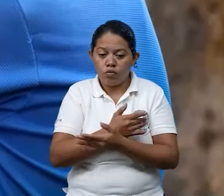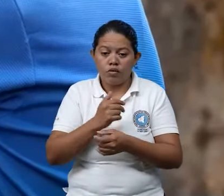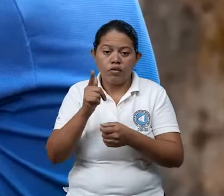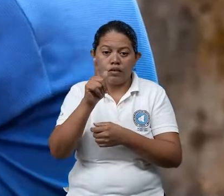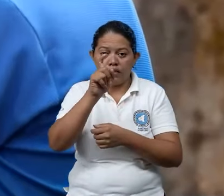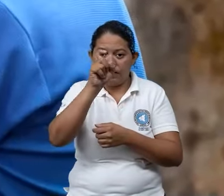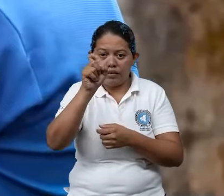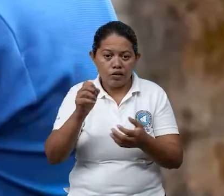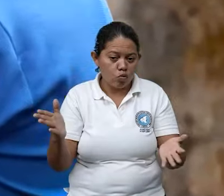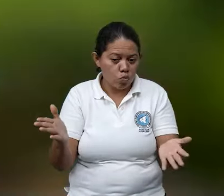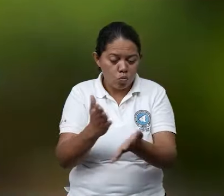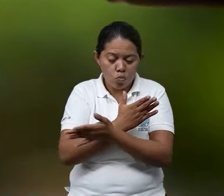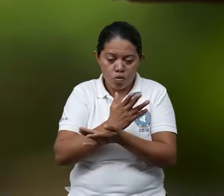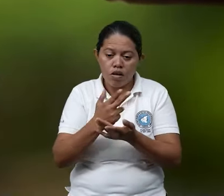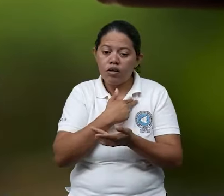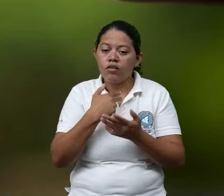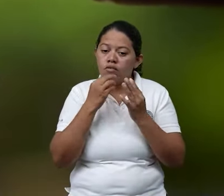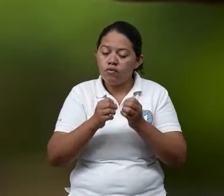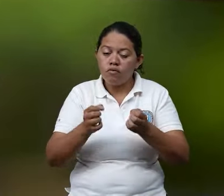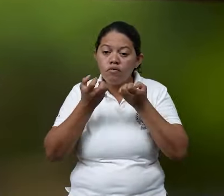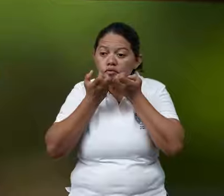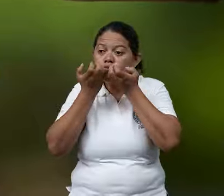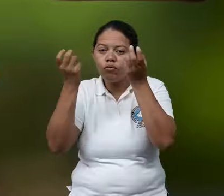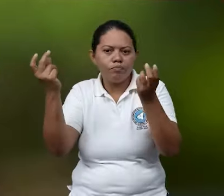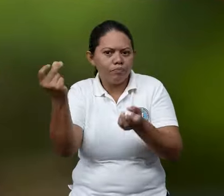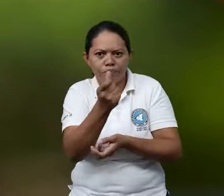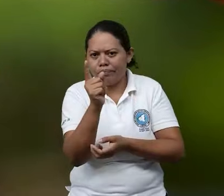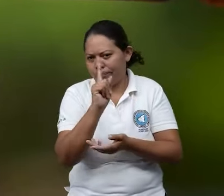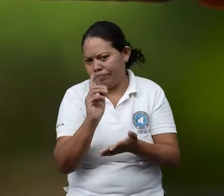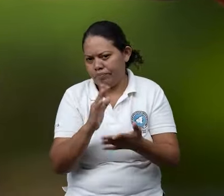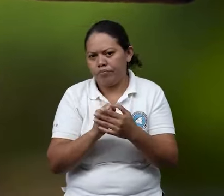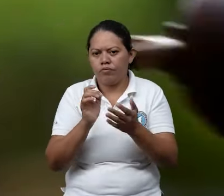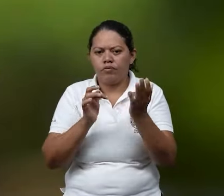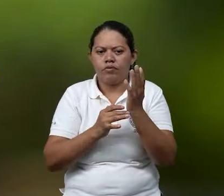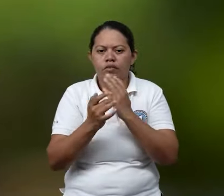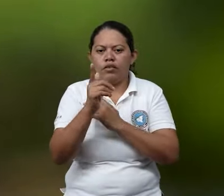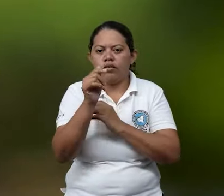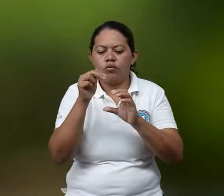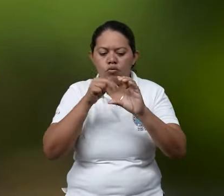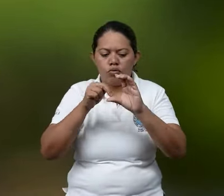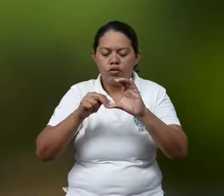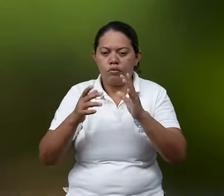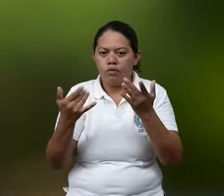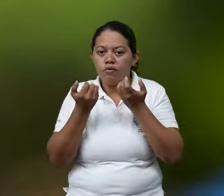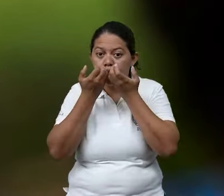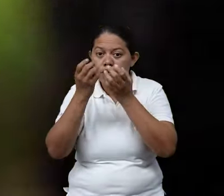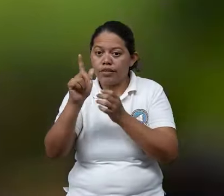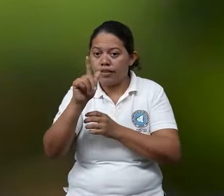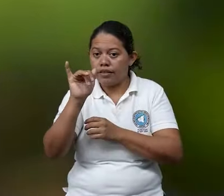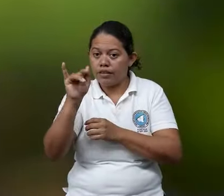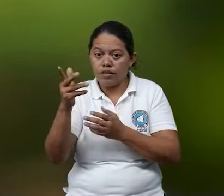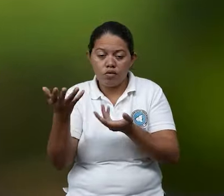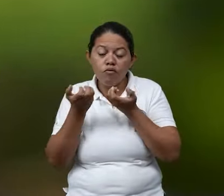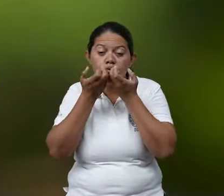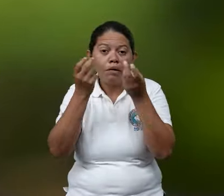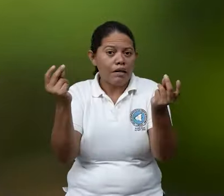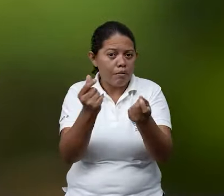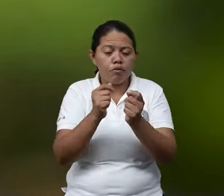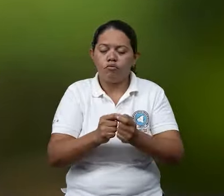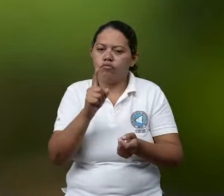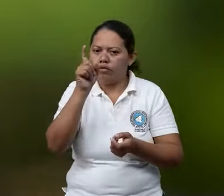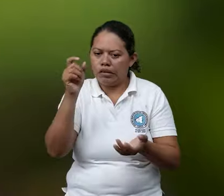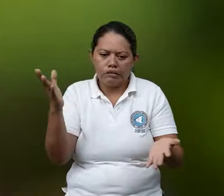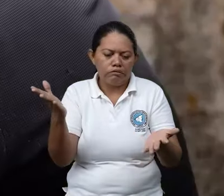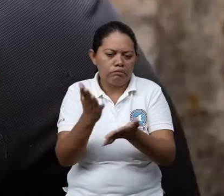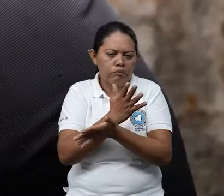tecnología de punta que nos manda información inmediatamente al INETER o al SINAPRED, por lo cual el apoyo de los líderes locales, de la población